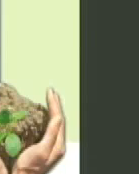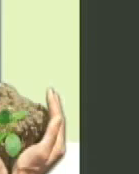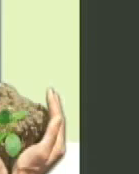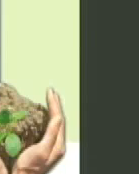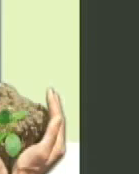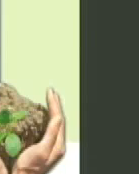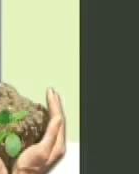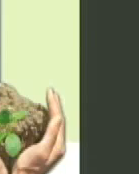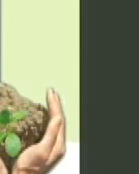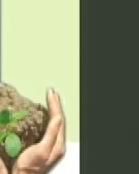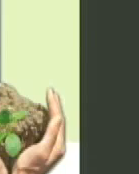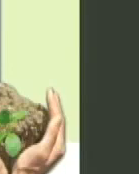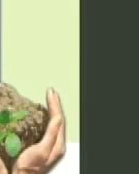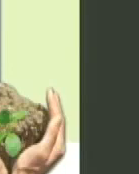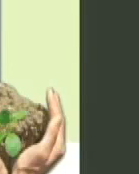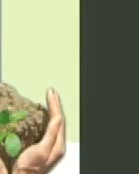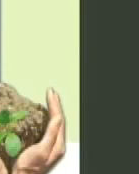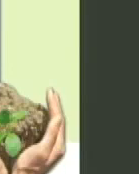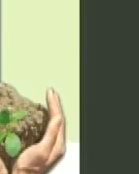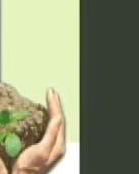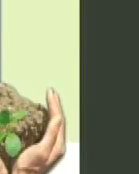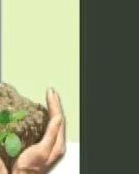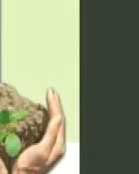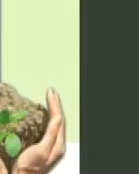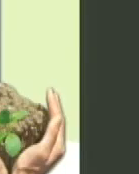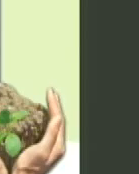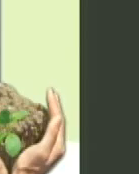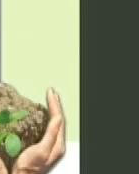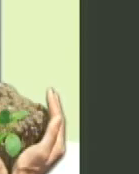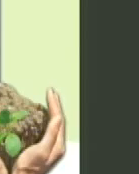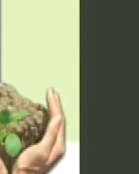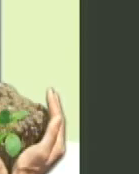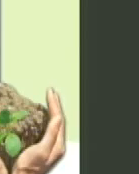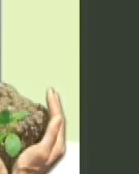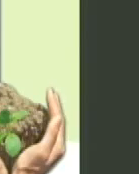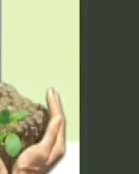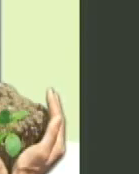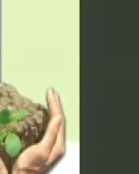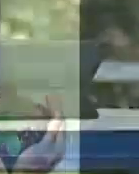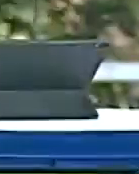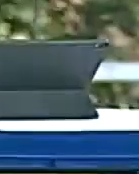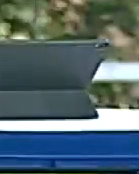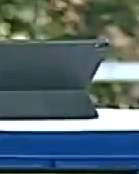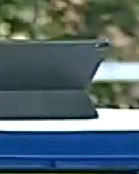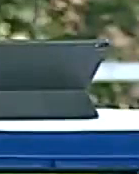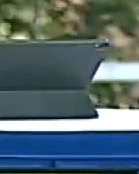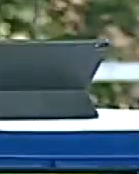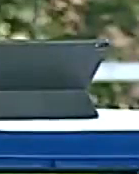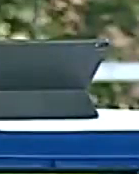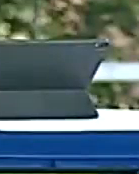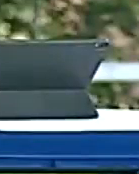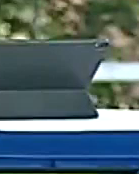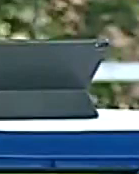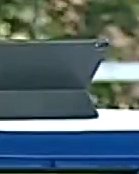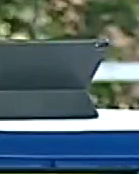musasias, plátano, bueno, pero ustedes saben, hay que ponerlo, que nadie lo entienda, para que se crean, que sabemos mucho,